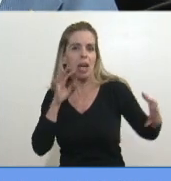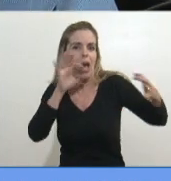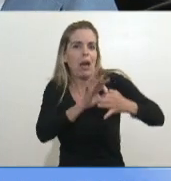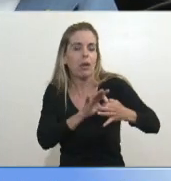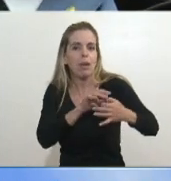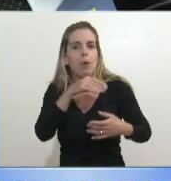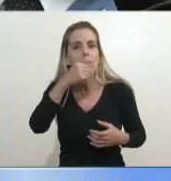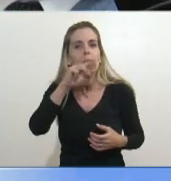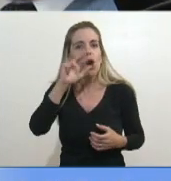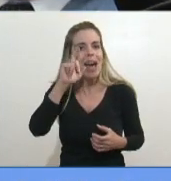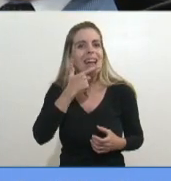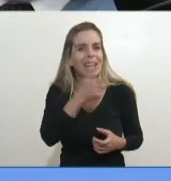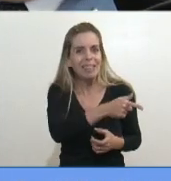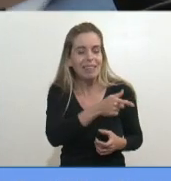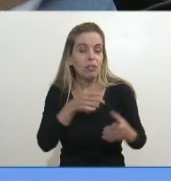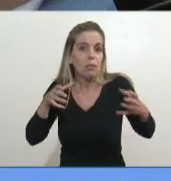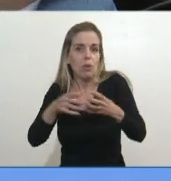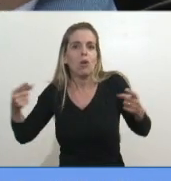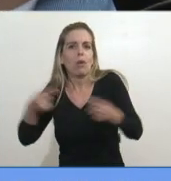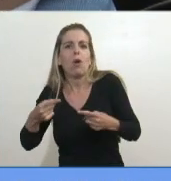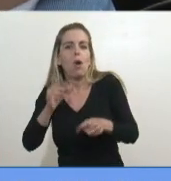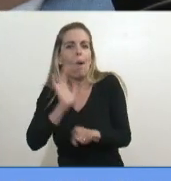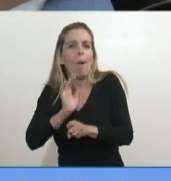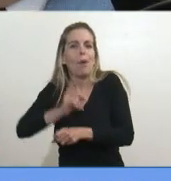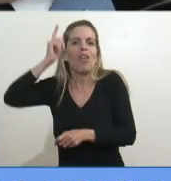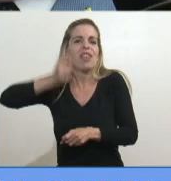La provincia del presidente de Bloque. El dictador.